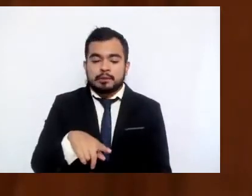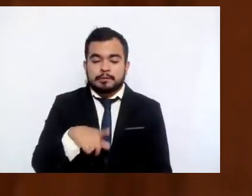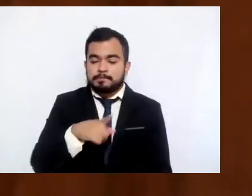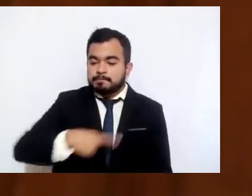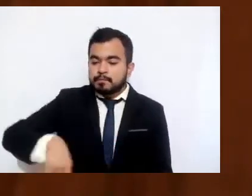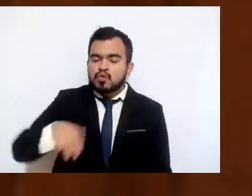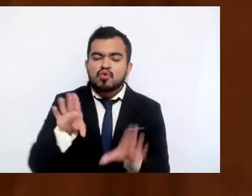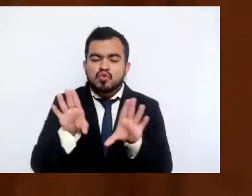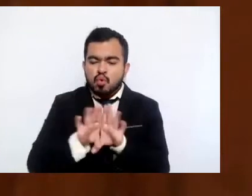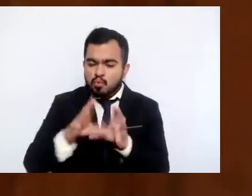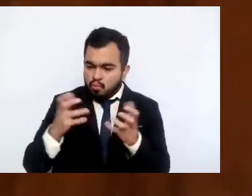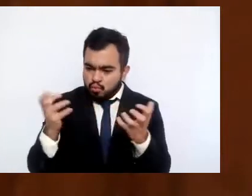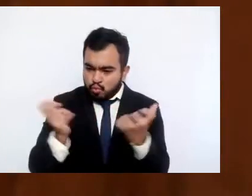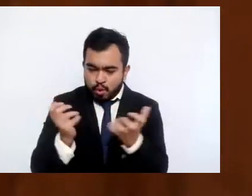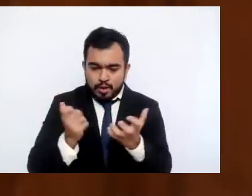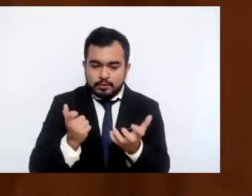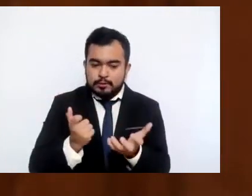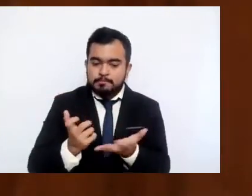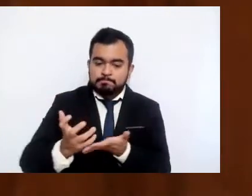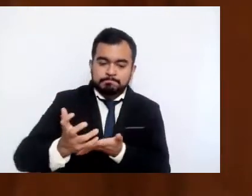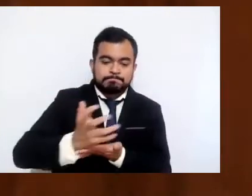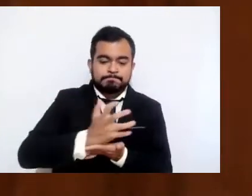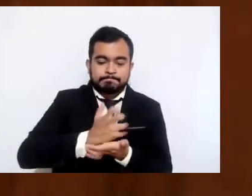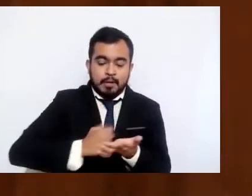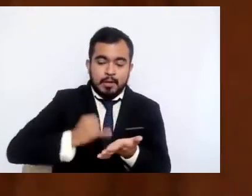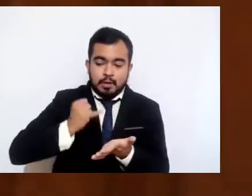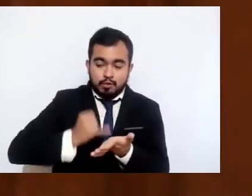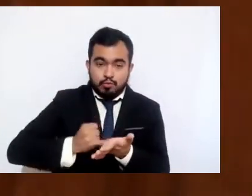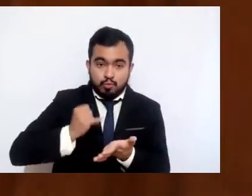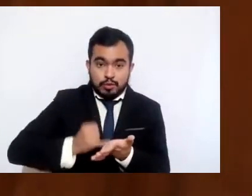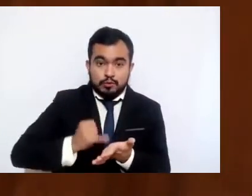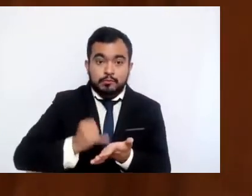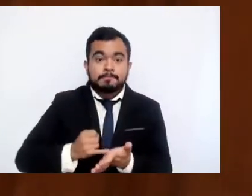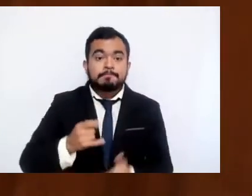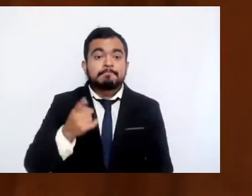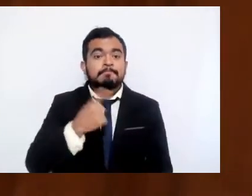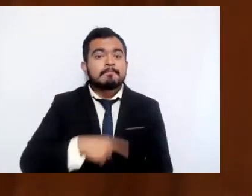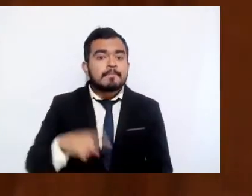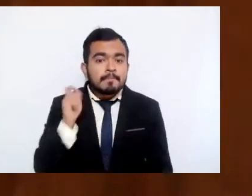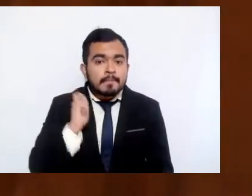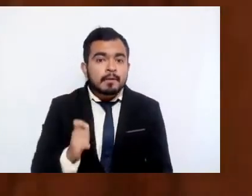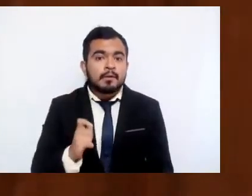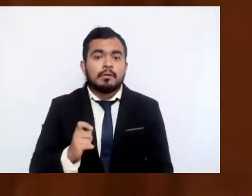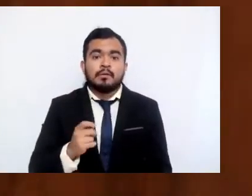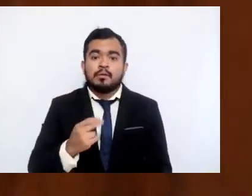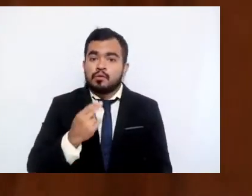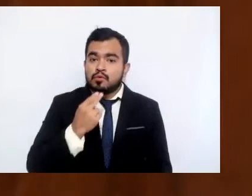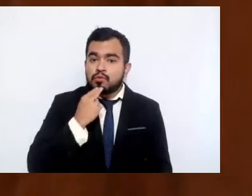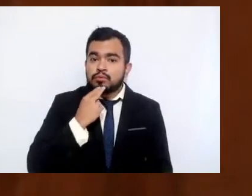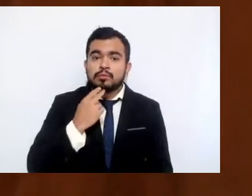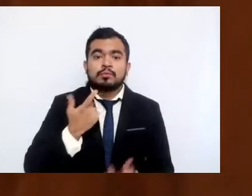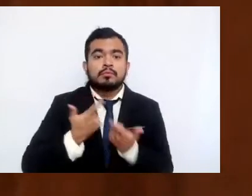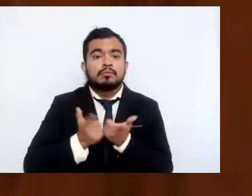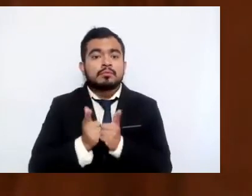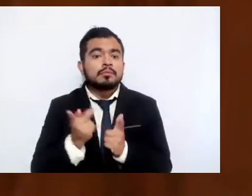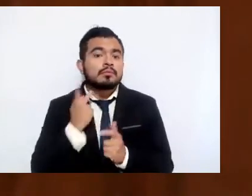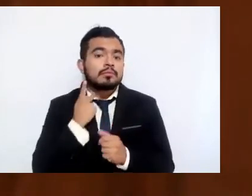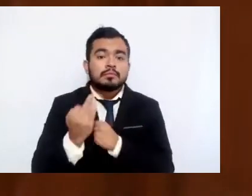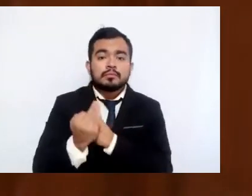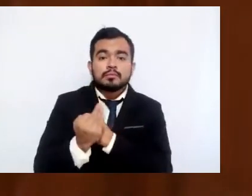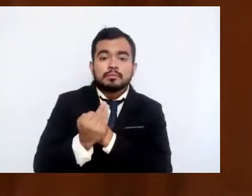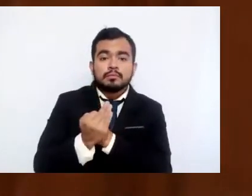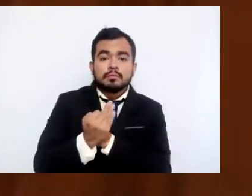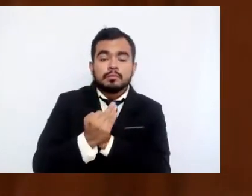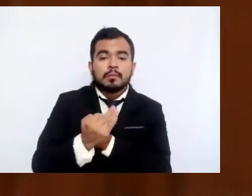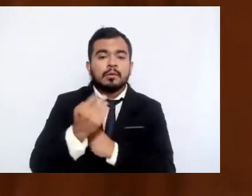corresponden, omitan utilizar criterios políticos y o partidistas para condicionar la recepción del pago